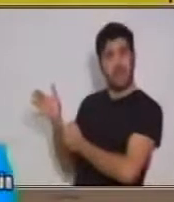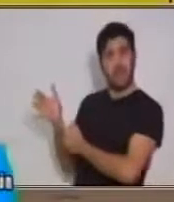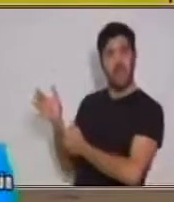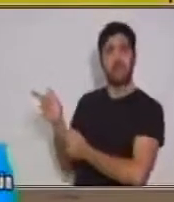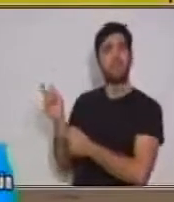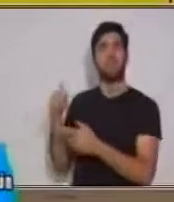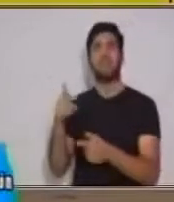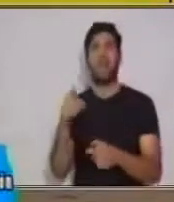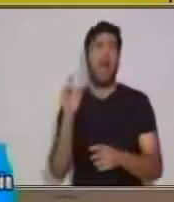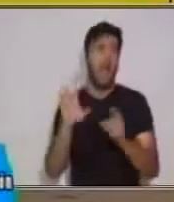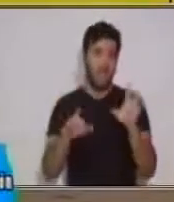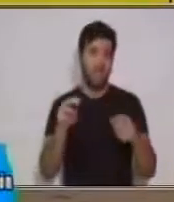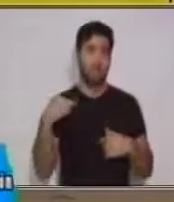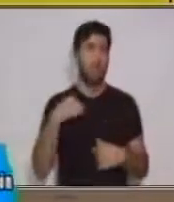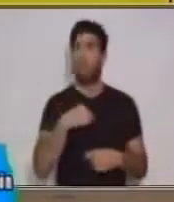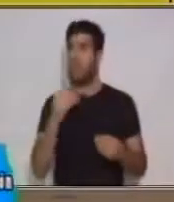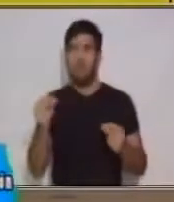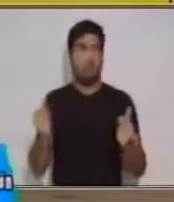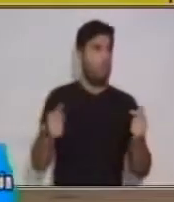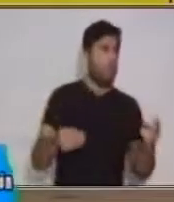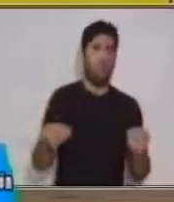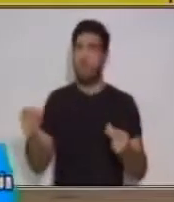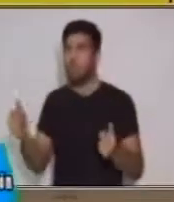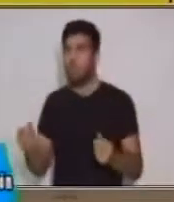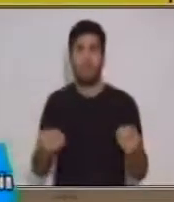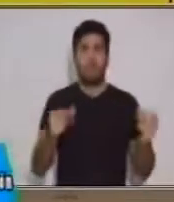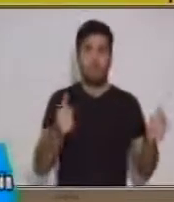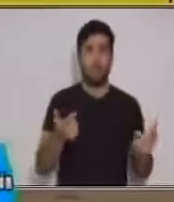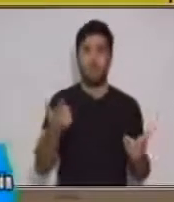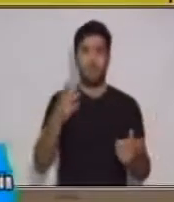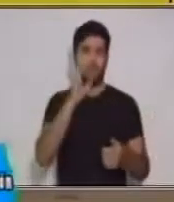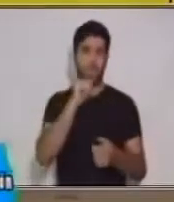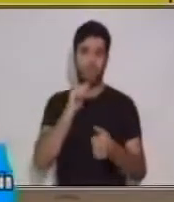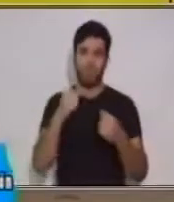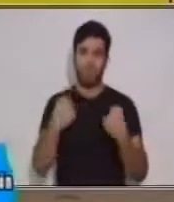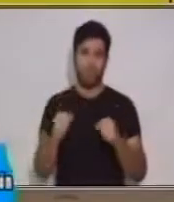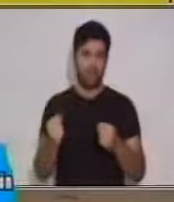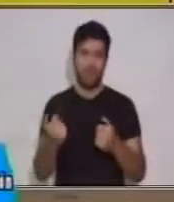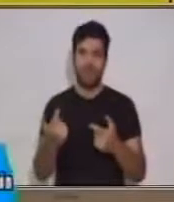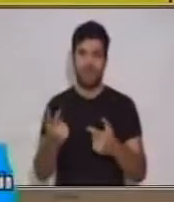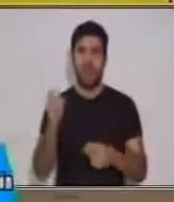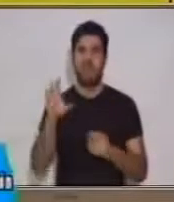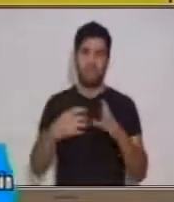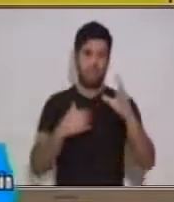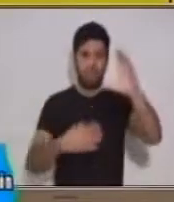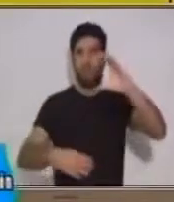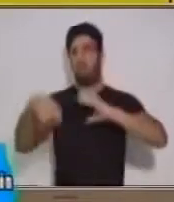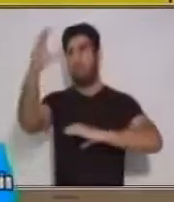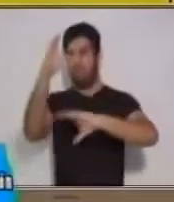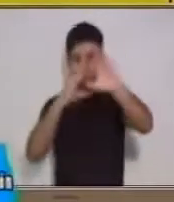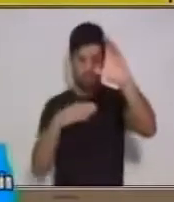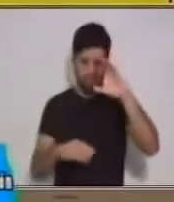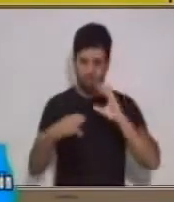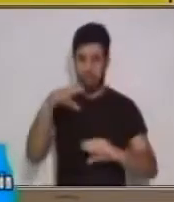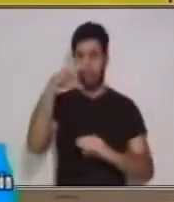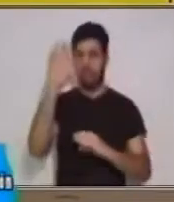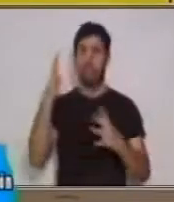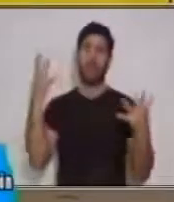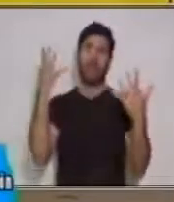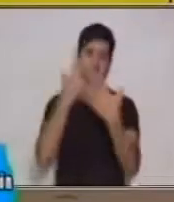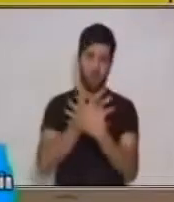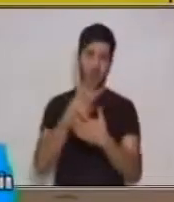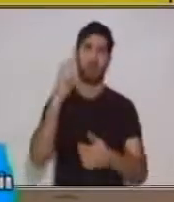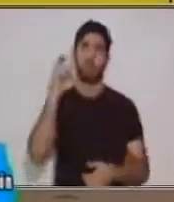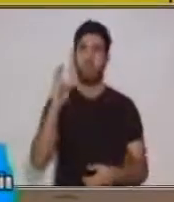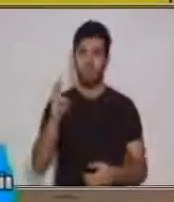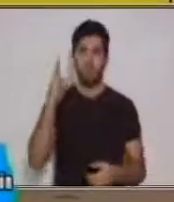que, entre las carreras, a veces de hacer algún trabajo, ponemos la conclusión arriba y la introducción abajo, cosa que no debemos hacer. Por eso es que